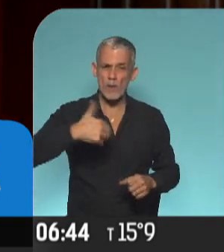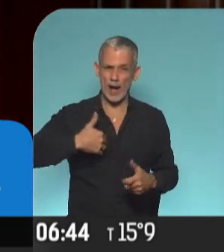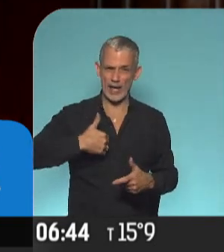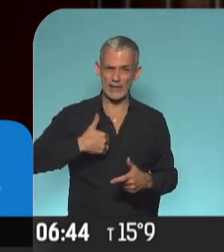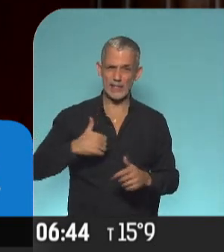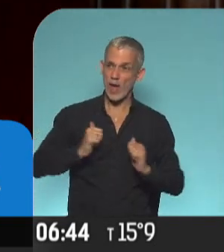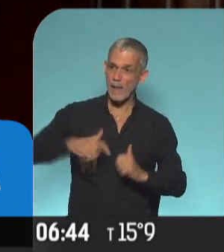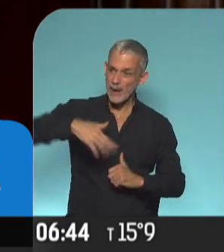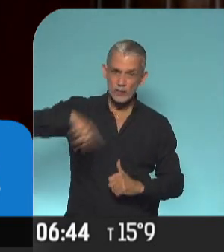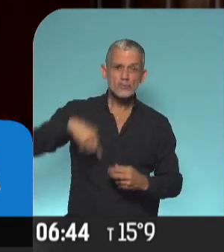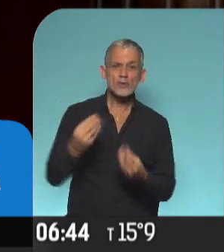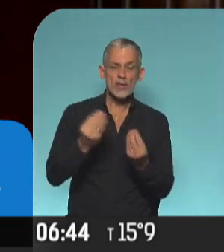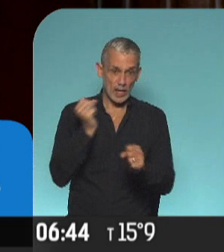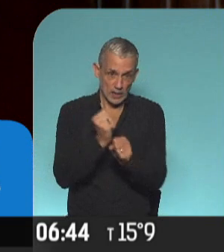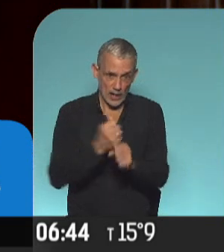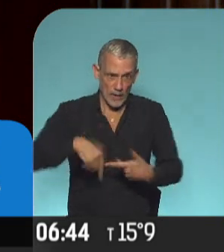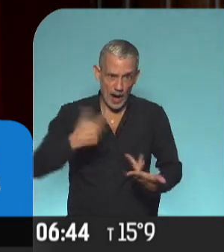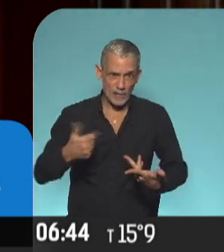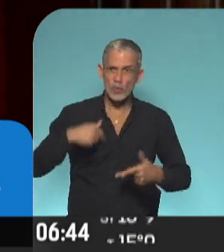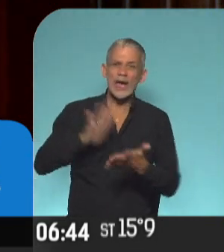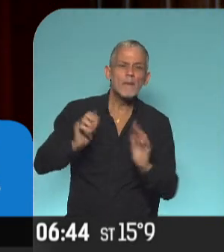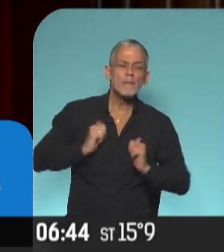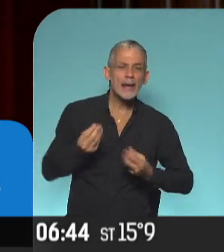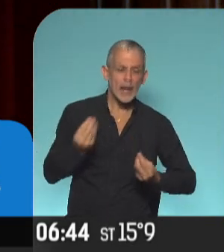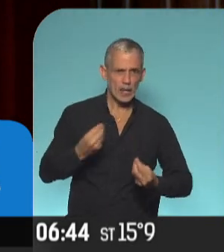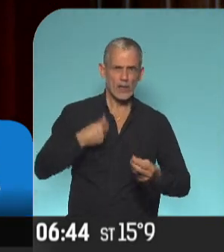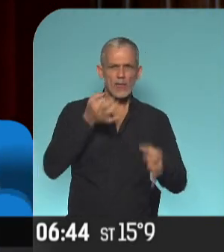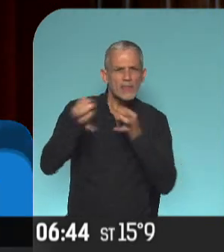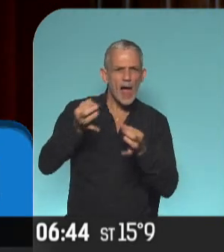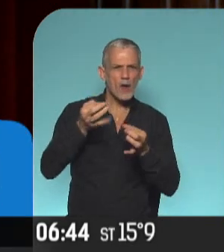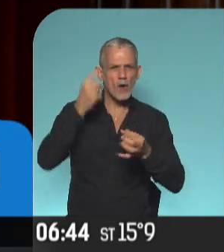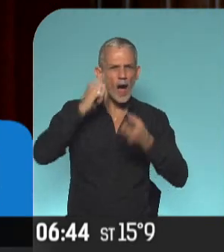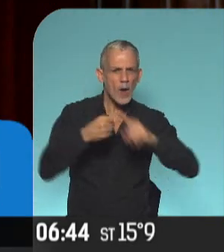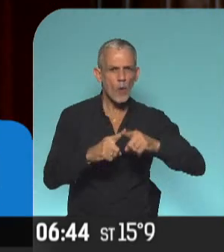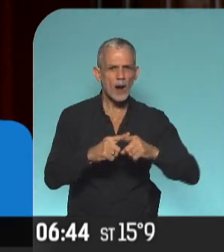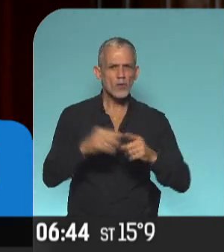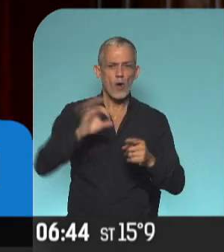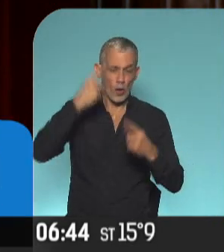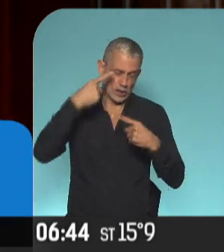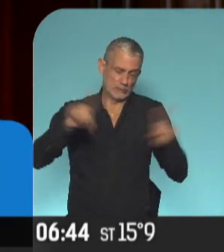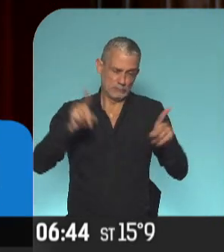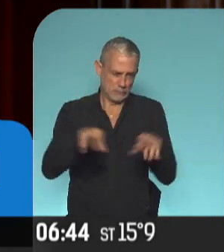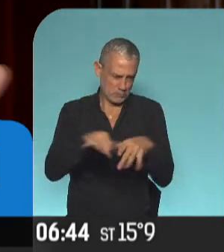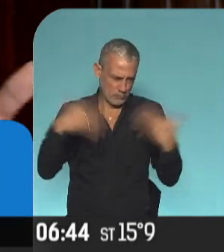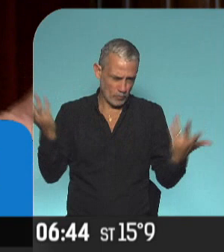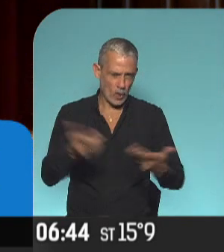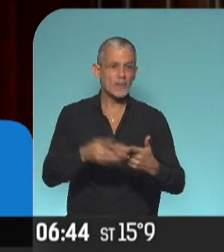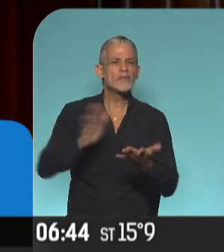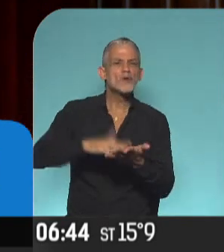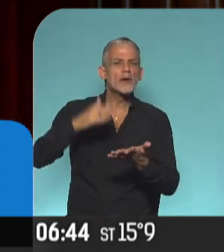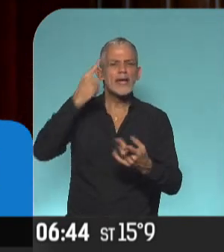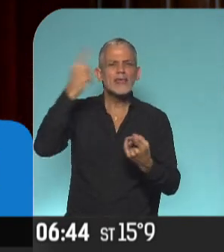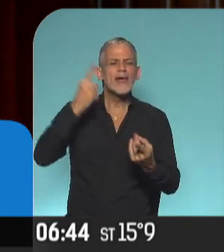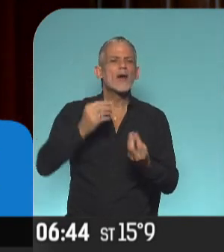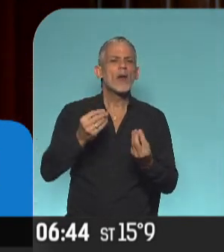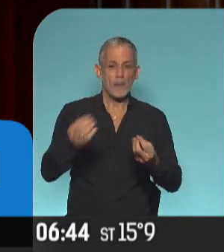de nosotros trabajo, que espera de nosotros capacidad de diálogo, consensos o disensos sobre ideas que tengan que ver